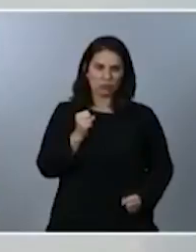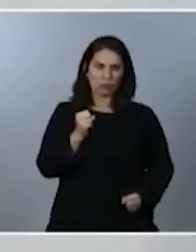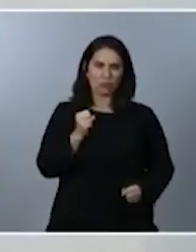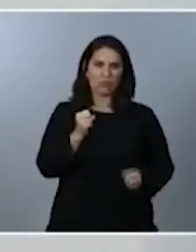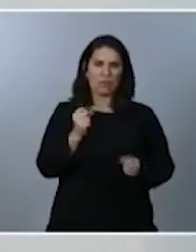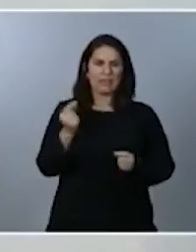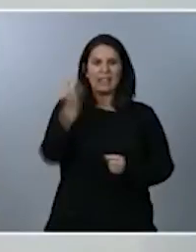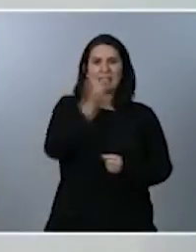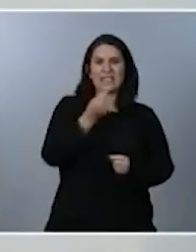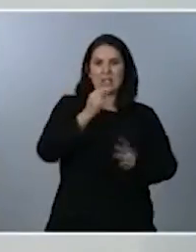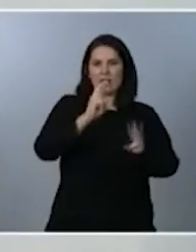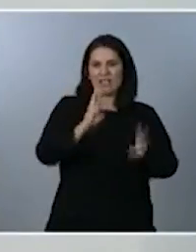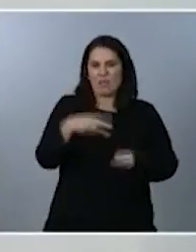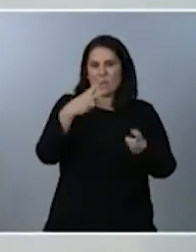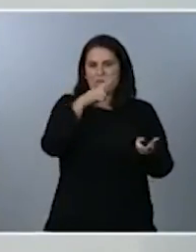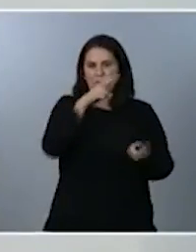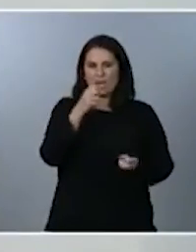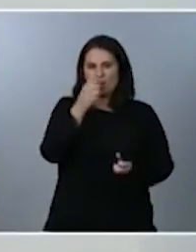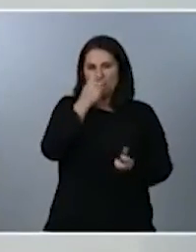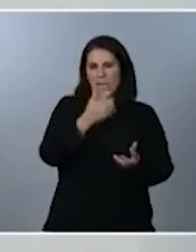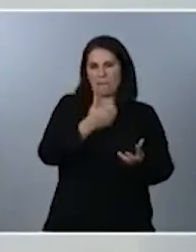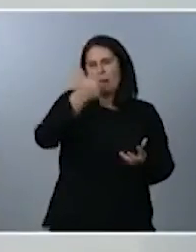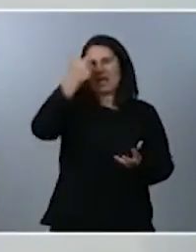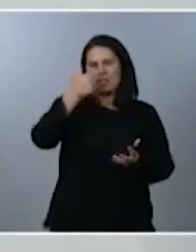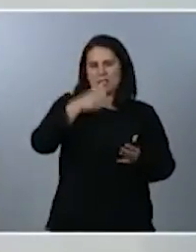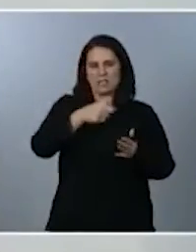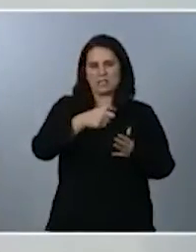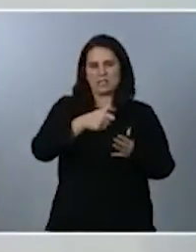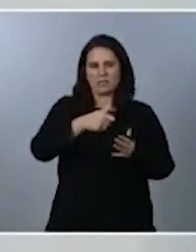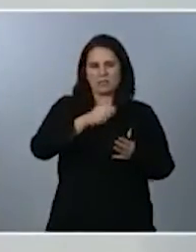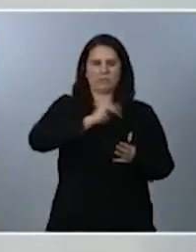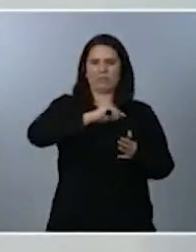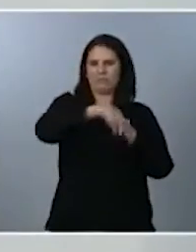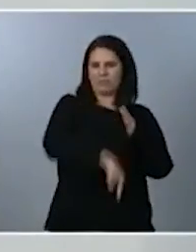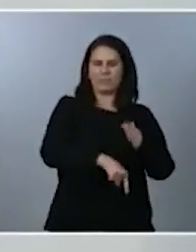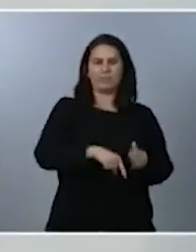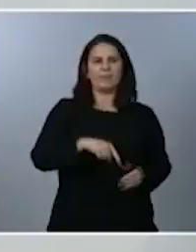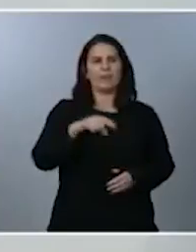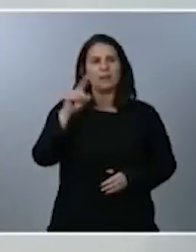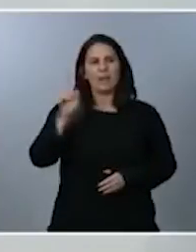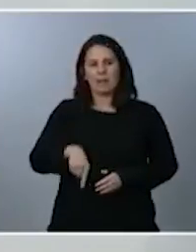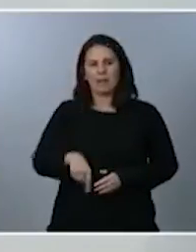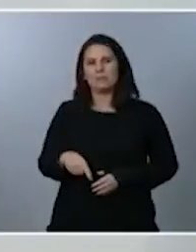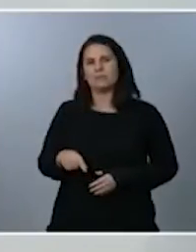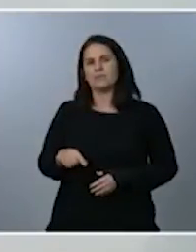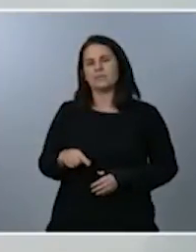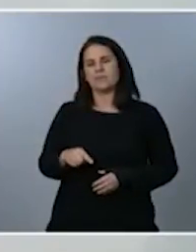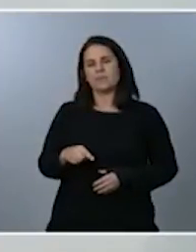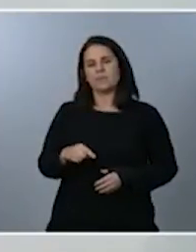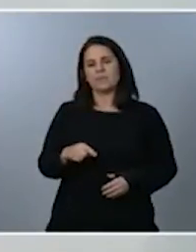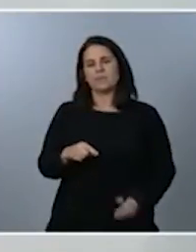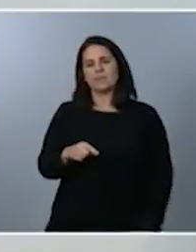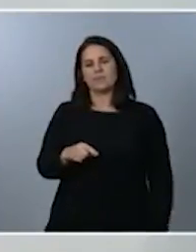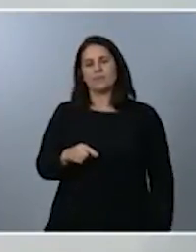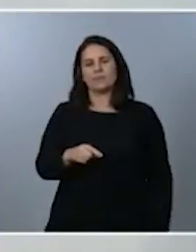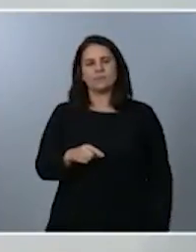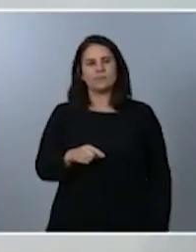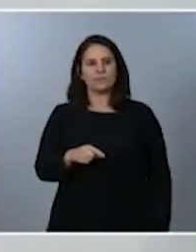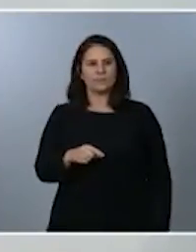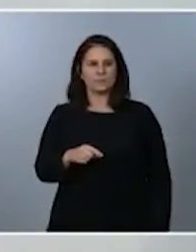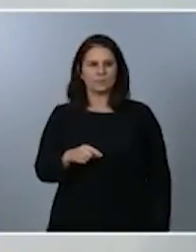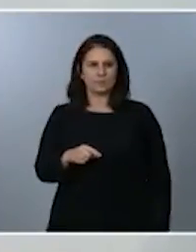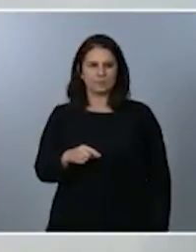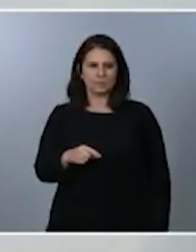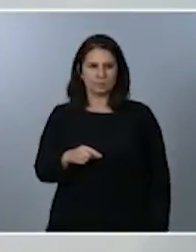más amplia y cuál es la urgencia por tocar algunas de las herramientas tributarias que se han puesto